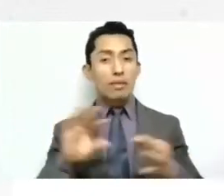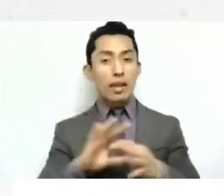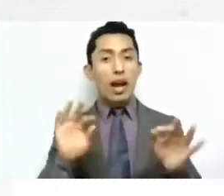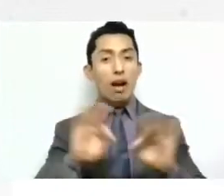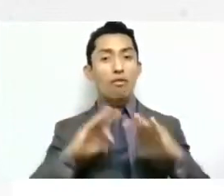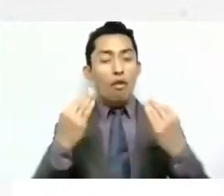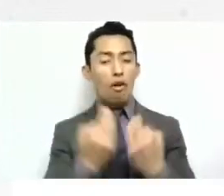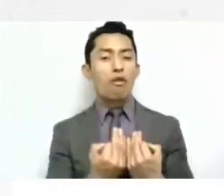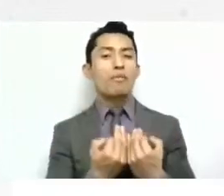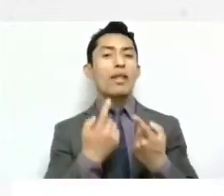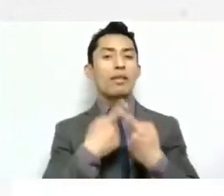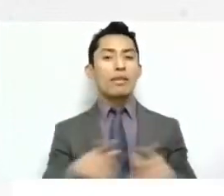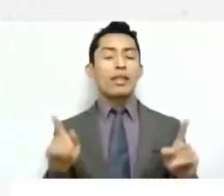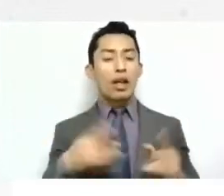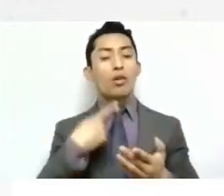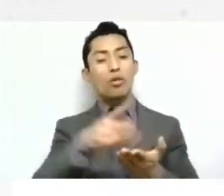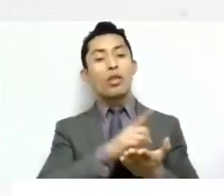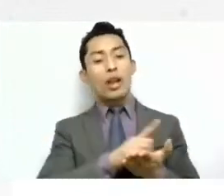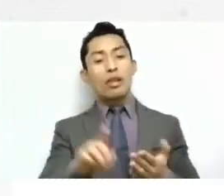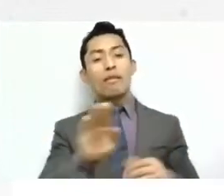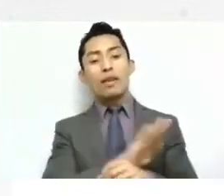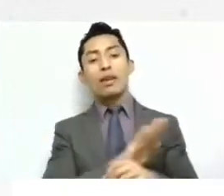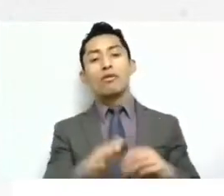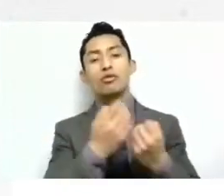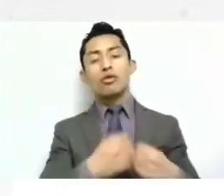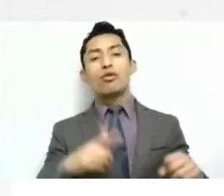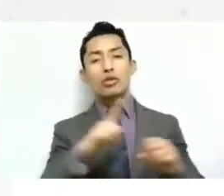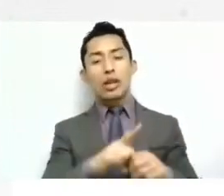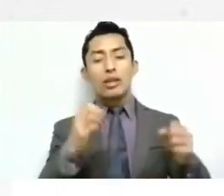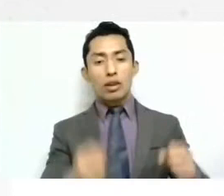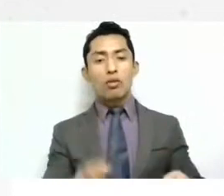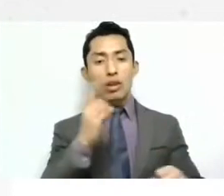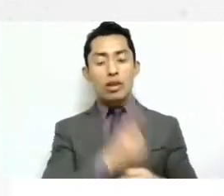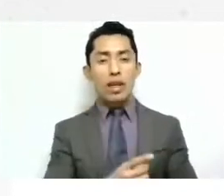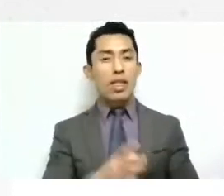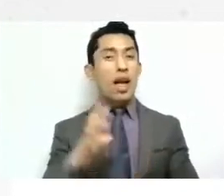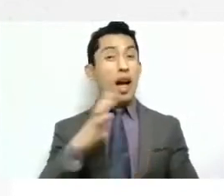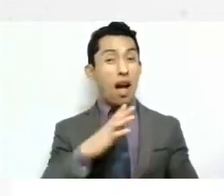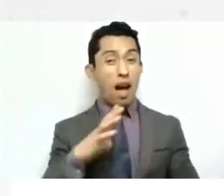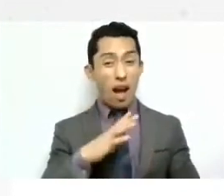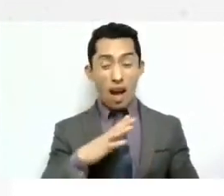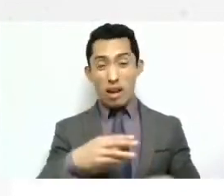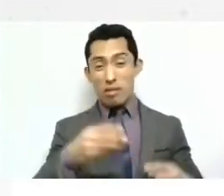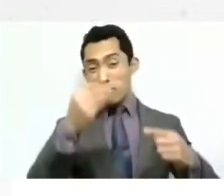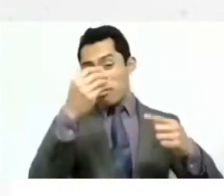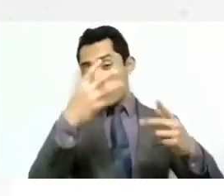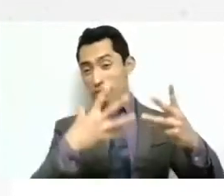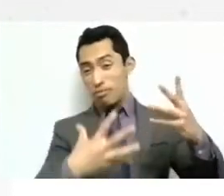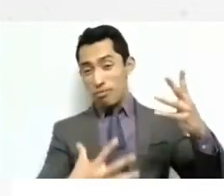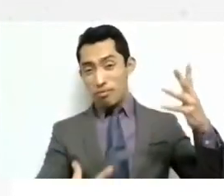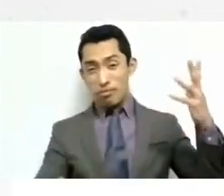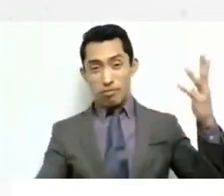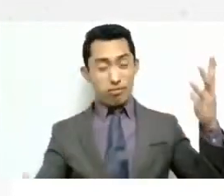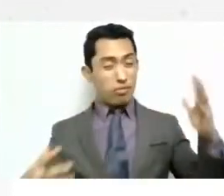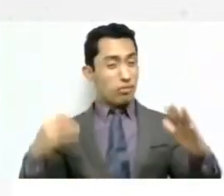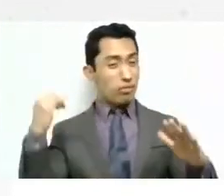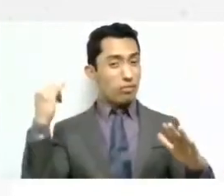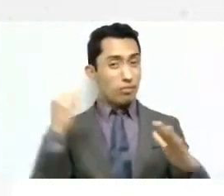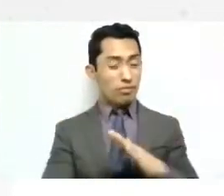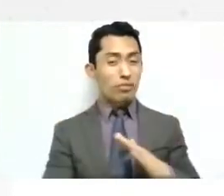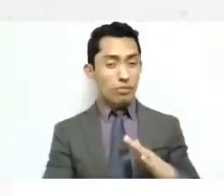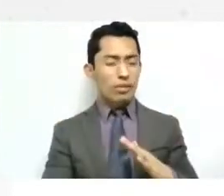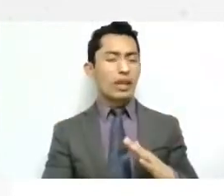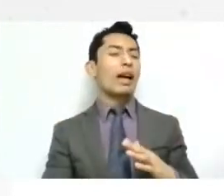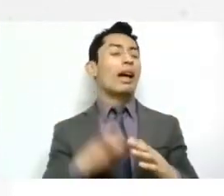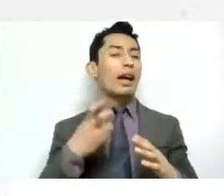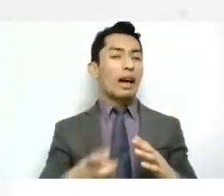por ejemplo, el derecho a la seguridad social que es un monstruo, es enorme, digamos, es un monstruo no porque esté mal, sino porque